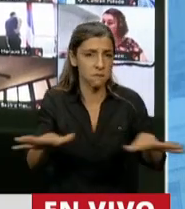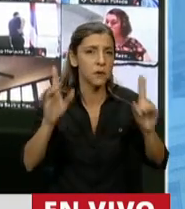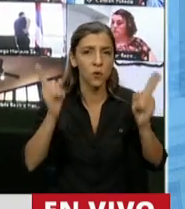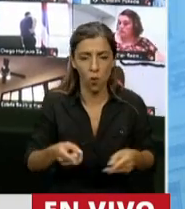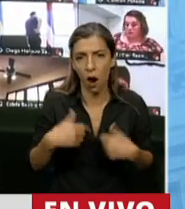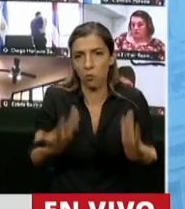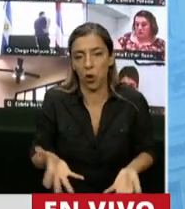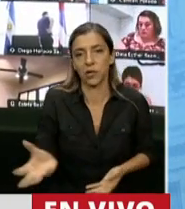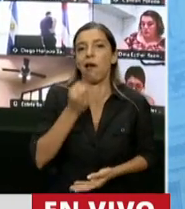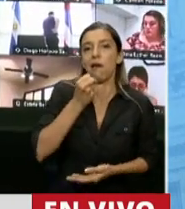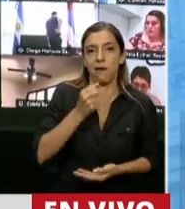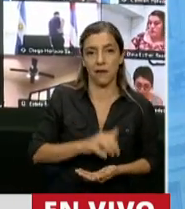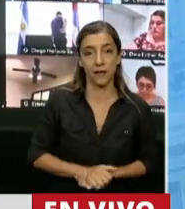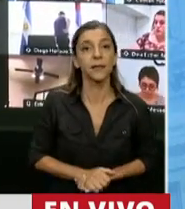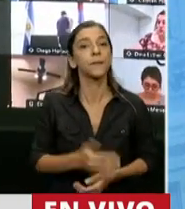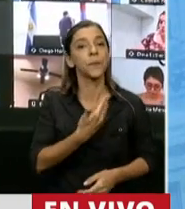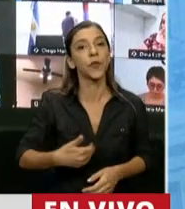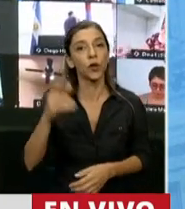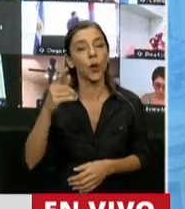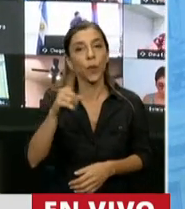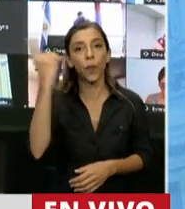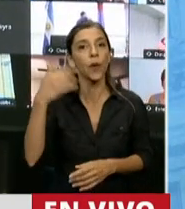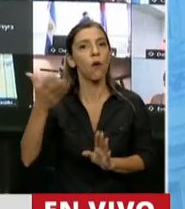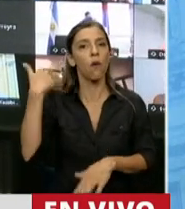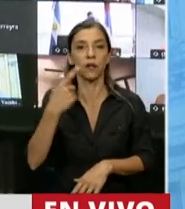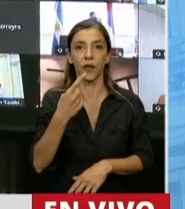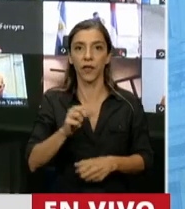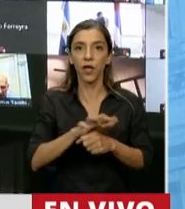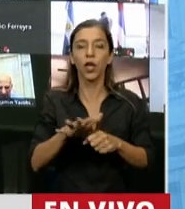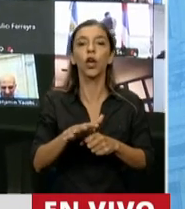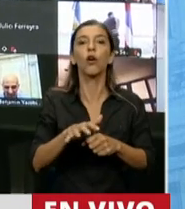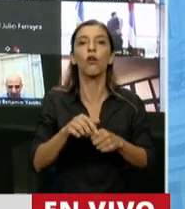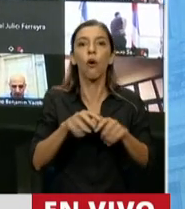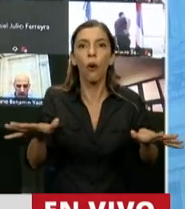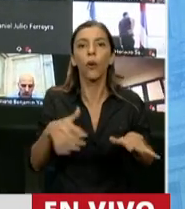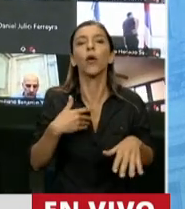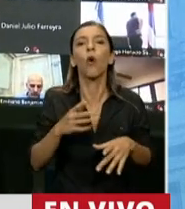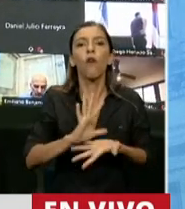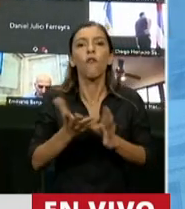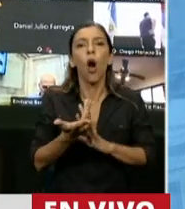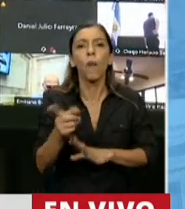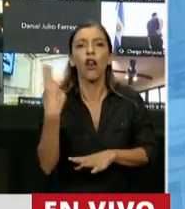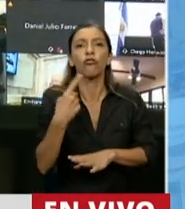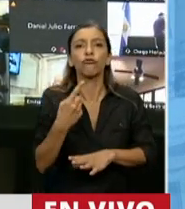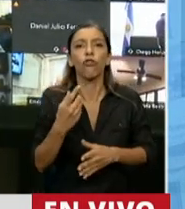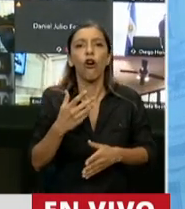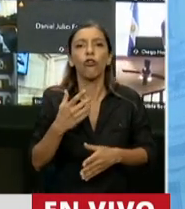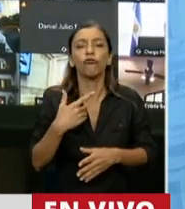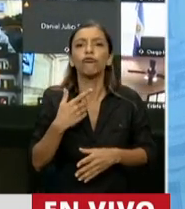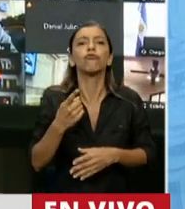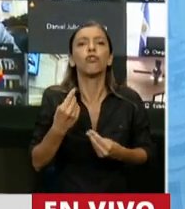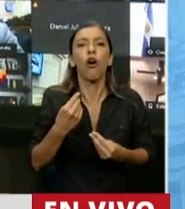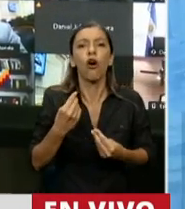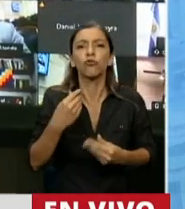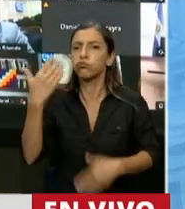decía al comienzo de la pandemia que al virus le ganábamos entre todos, pero a la hora de repartir los fondos lo ha hecho entre pocos y